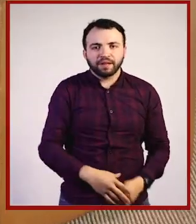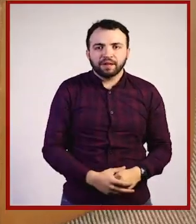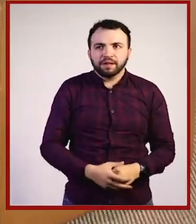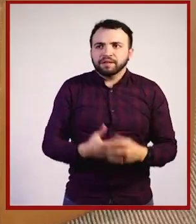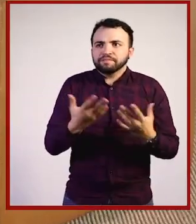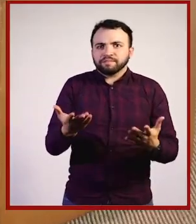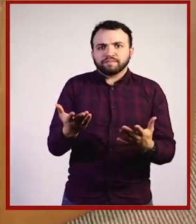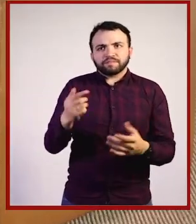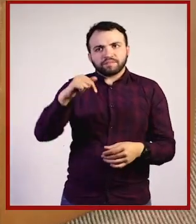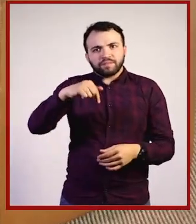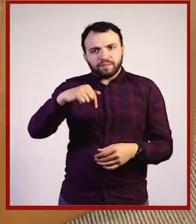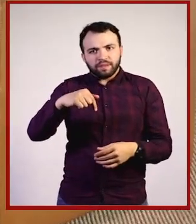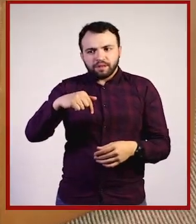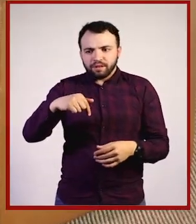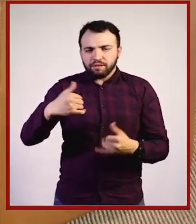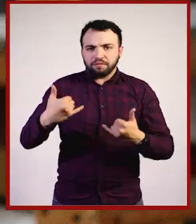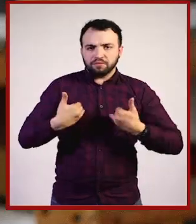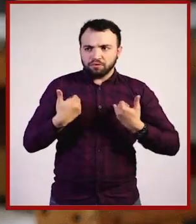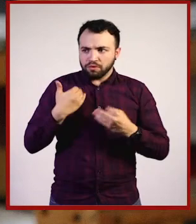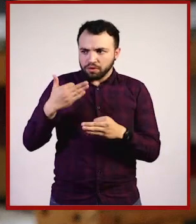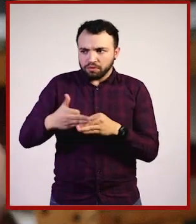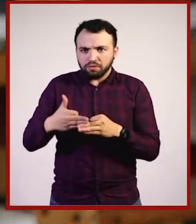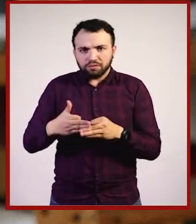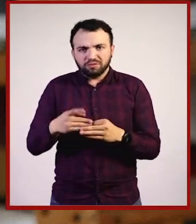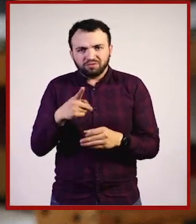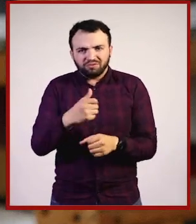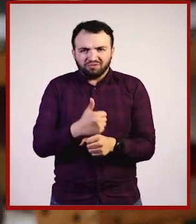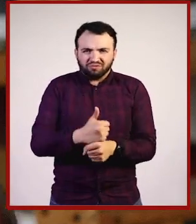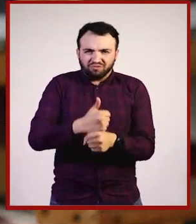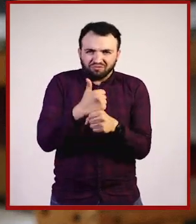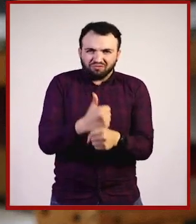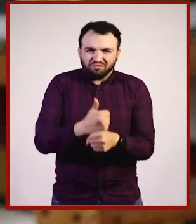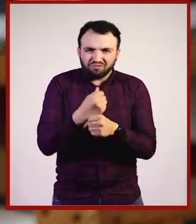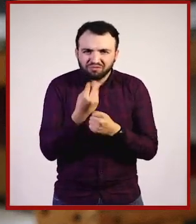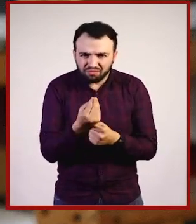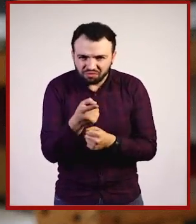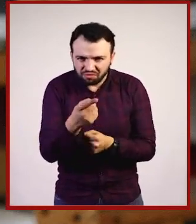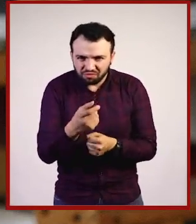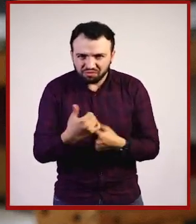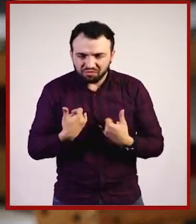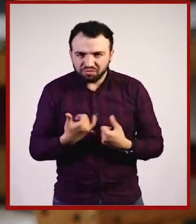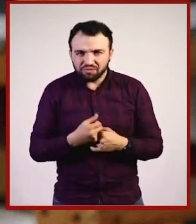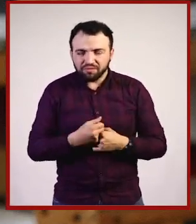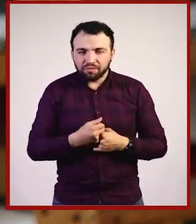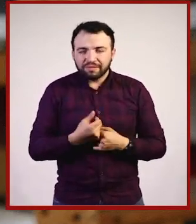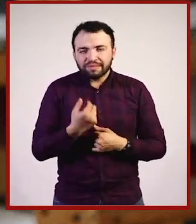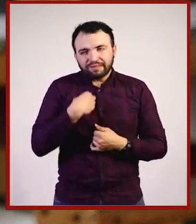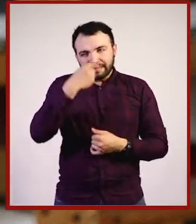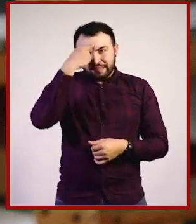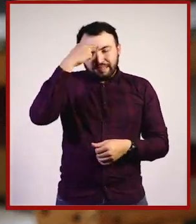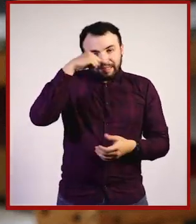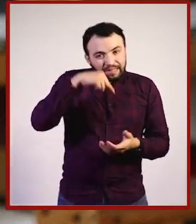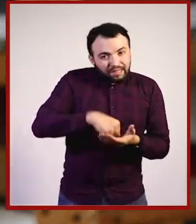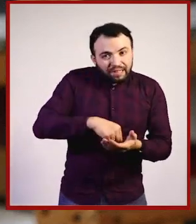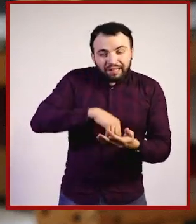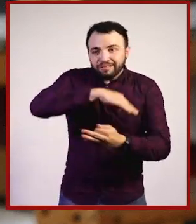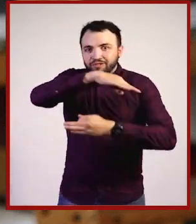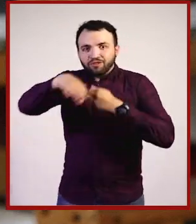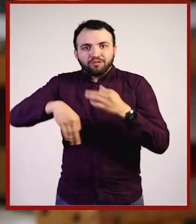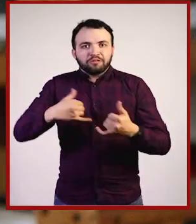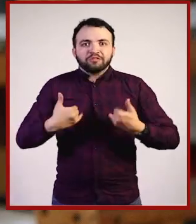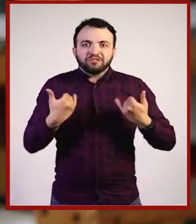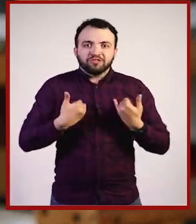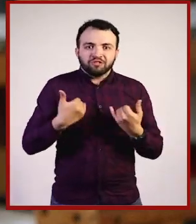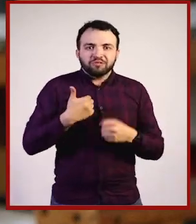¿y esta época de la juventud, la sufrías? Yo creo que todos los jóvenes sufren bastante, porque es una época